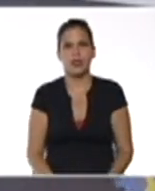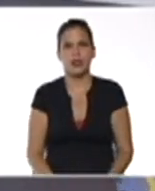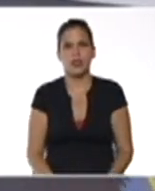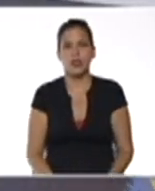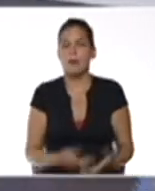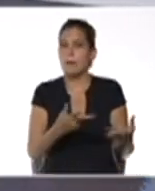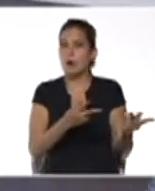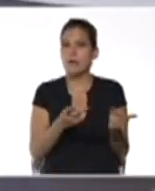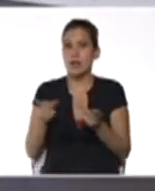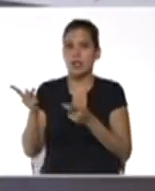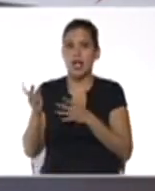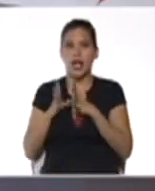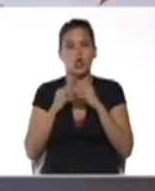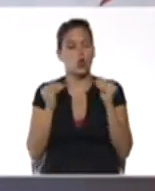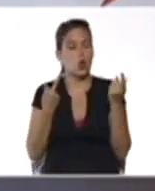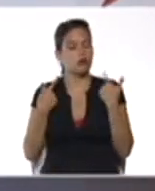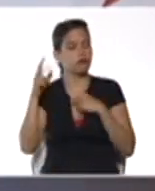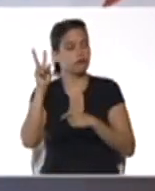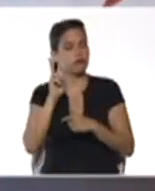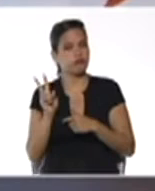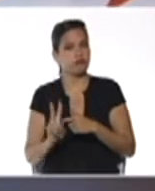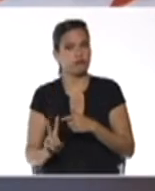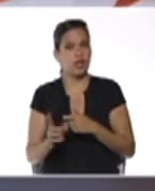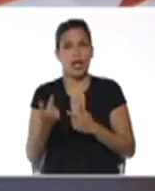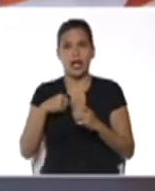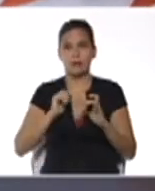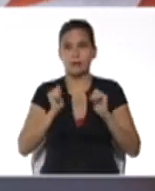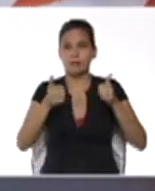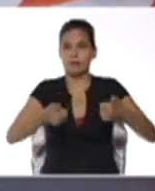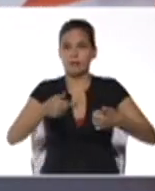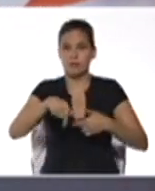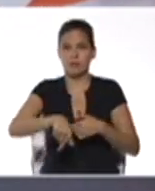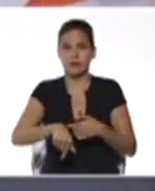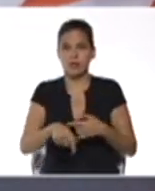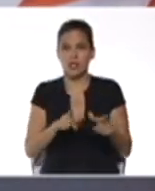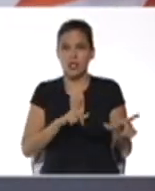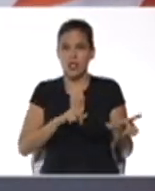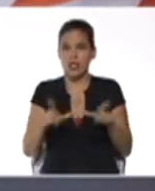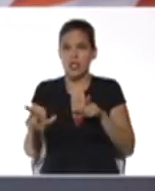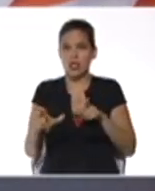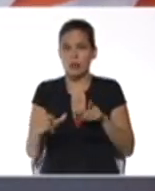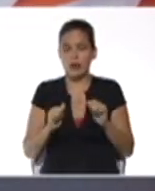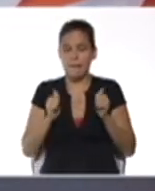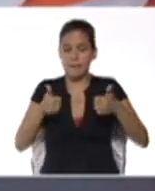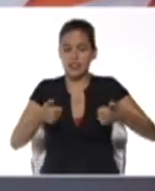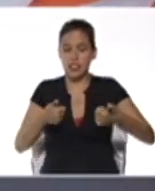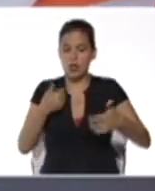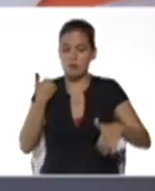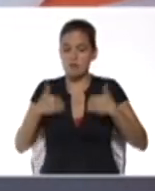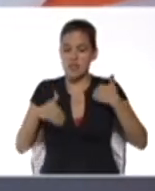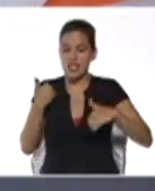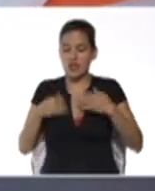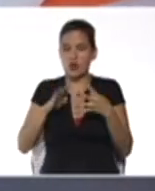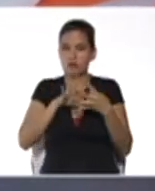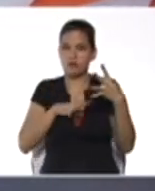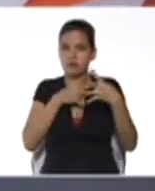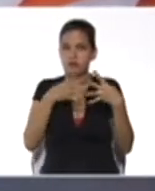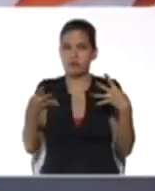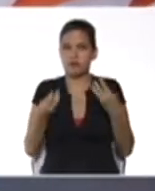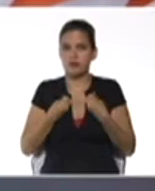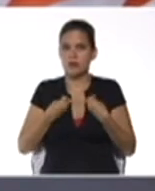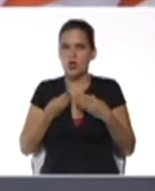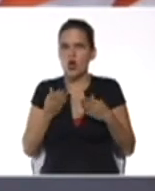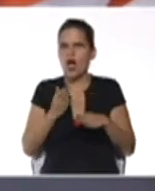Entonces vamos a invitar a toda Venezuela a que desde ya se preparen para comenzar su miércoles de Matemáticas para la Vida, pero